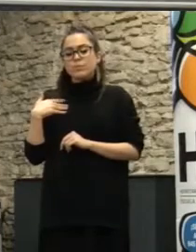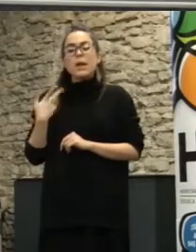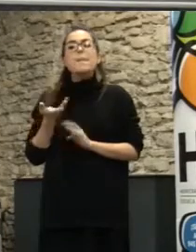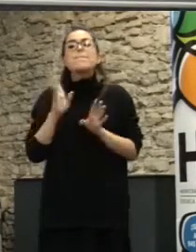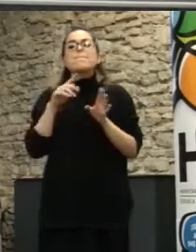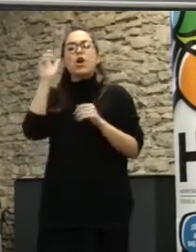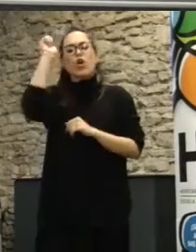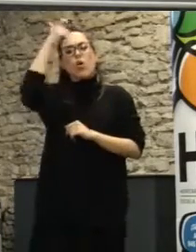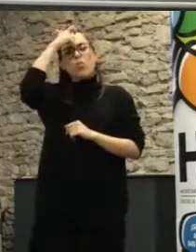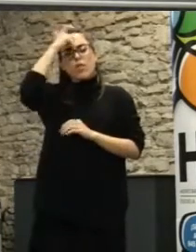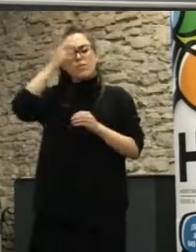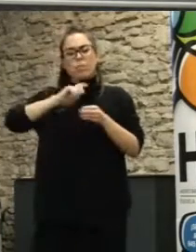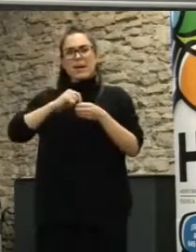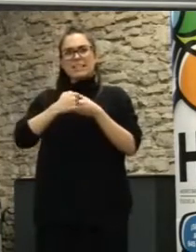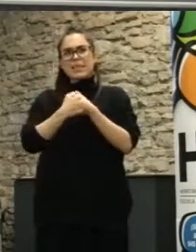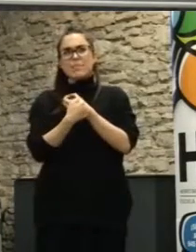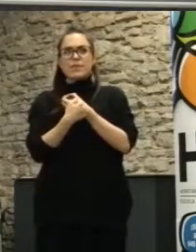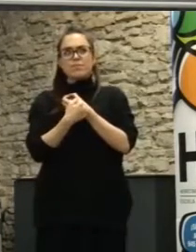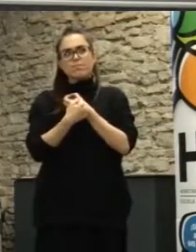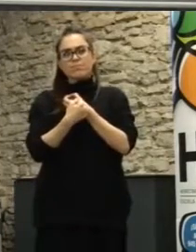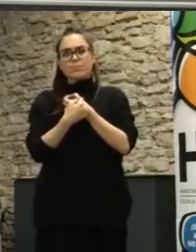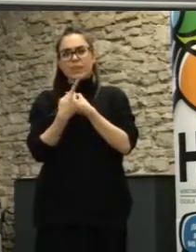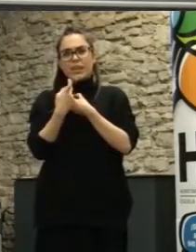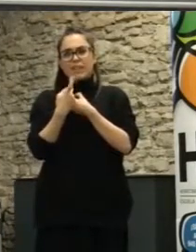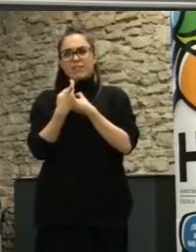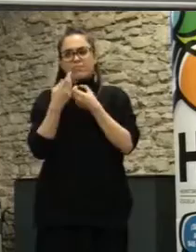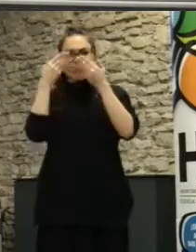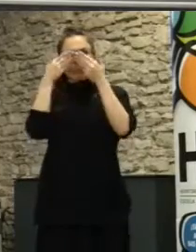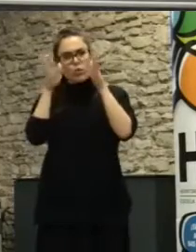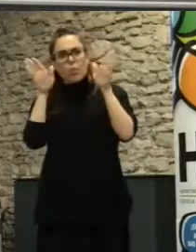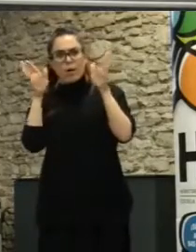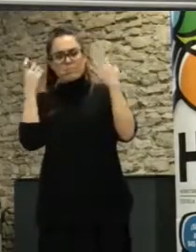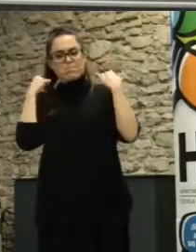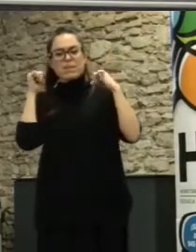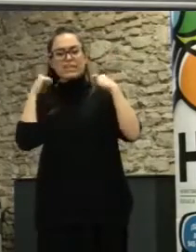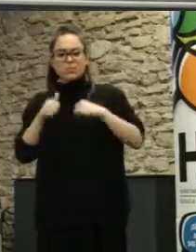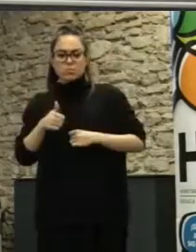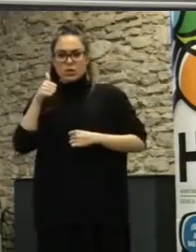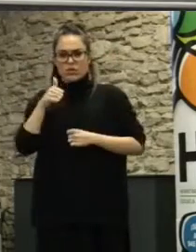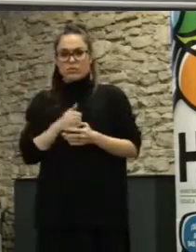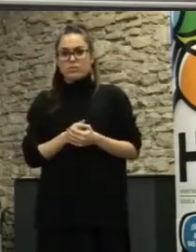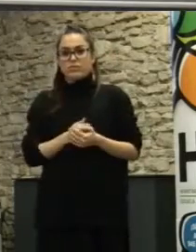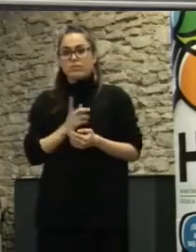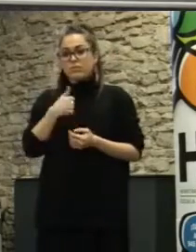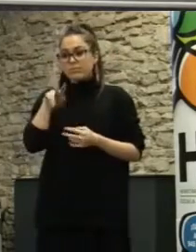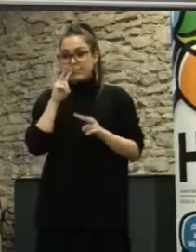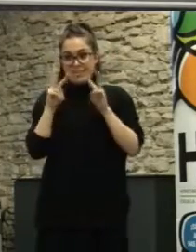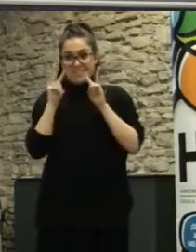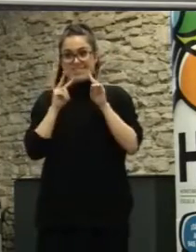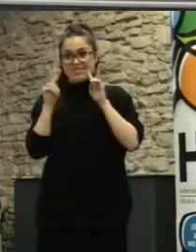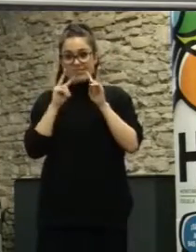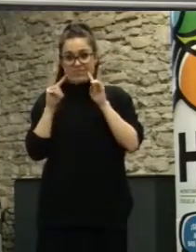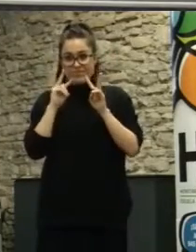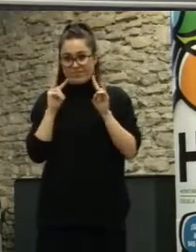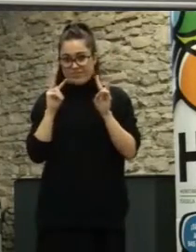participación de una manera, creo que, espero que práctica, porque como habéis visto, si en algo estamos de acuerdo es que nadie